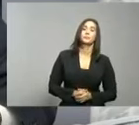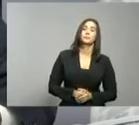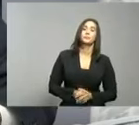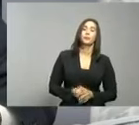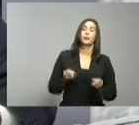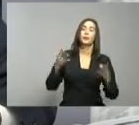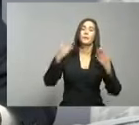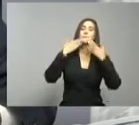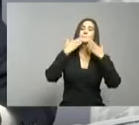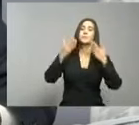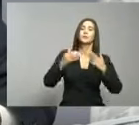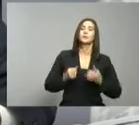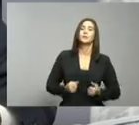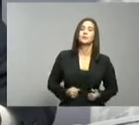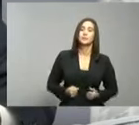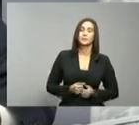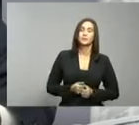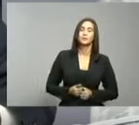Muchísimas gracias.